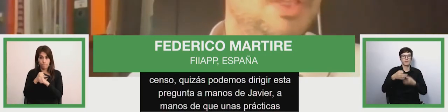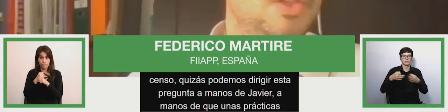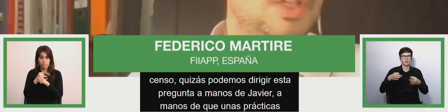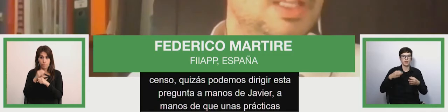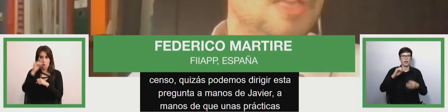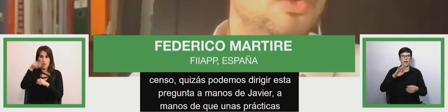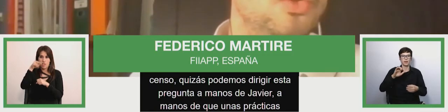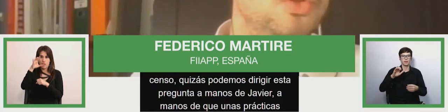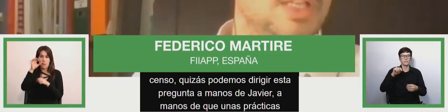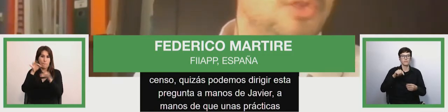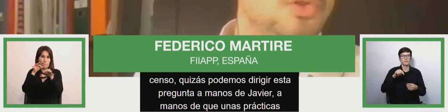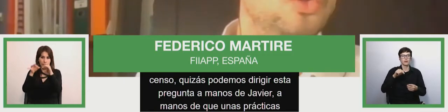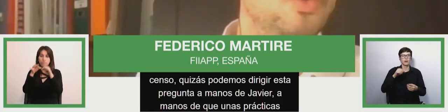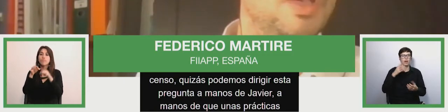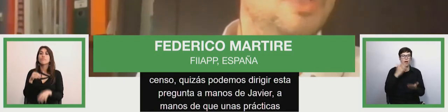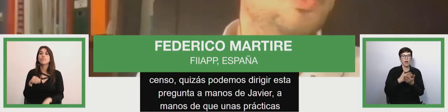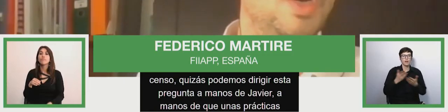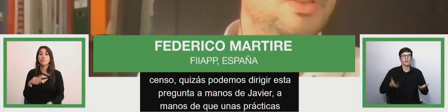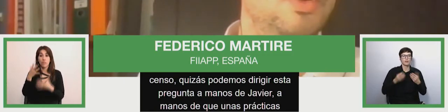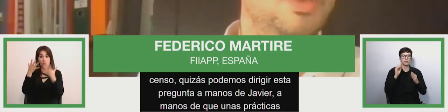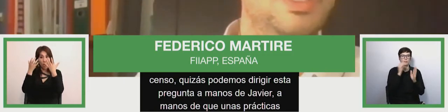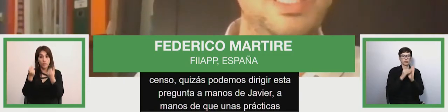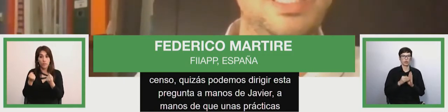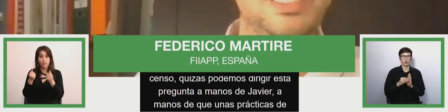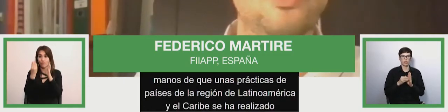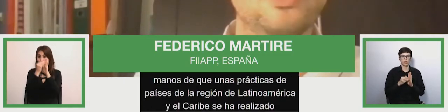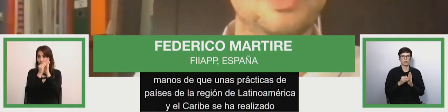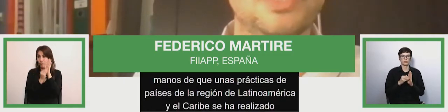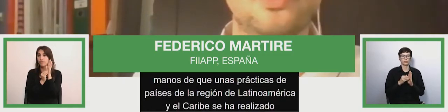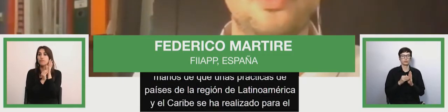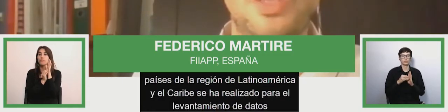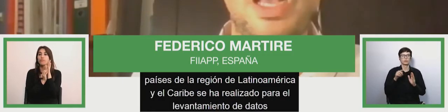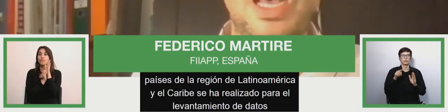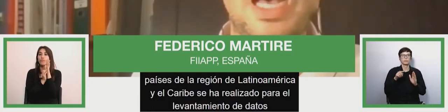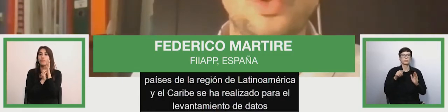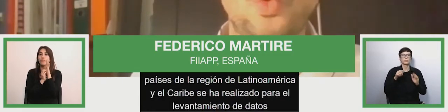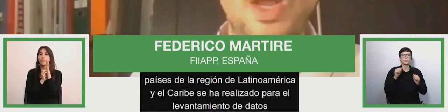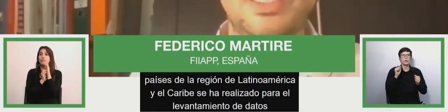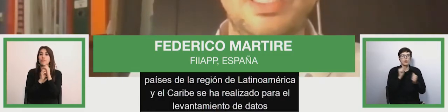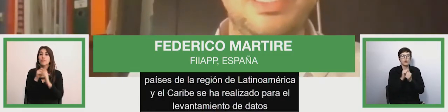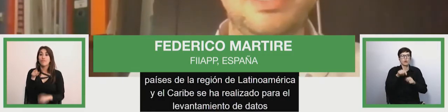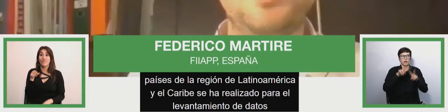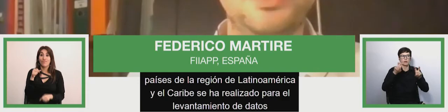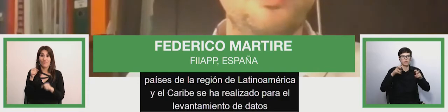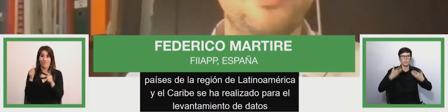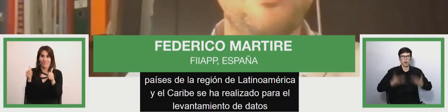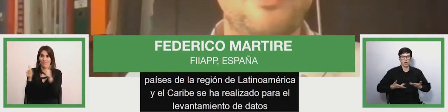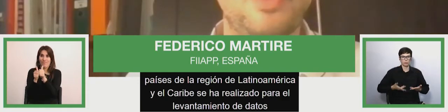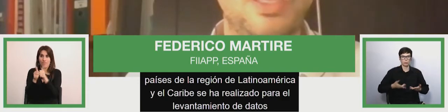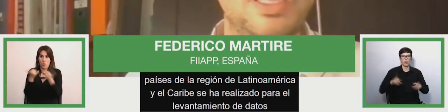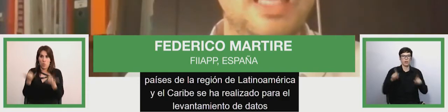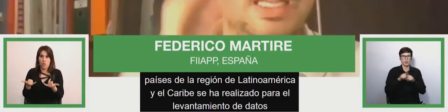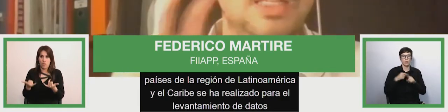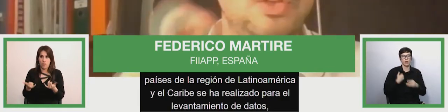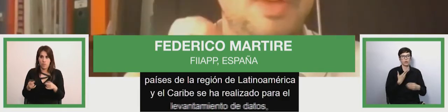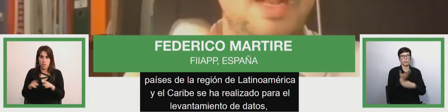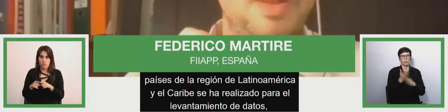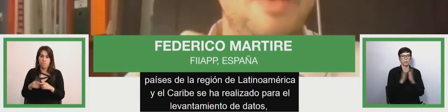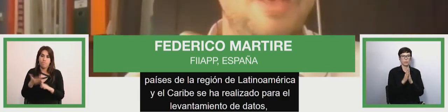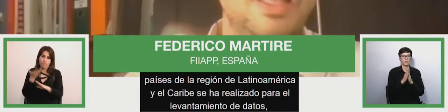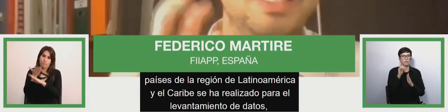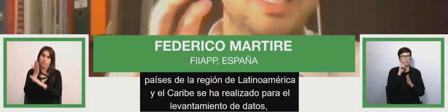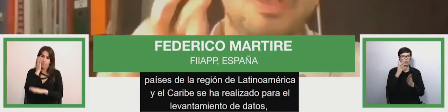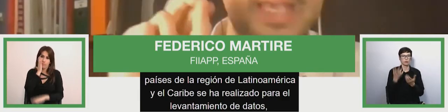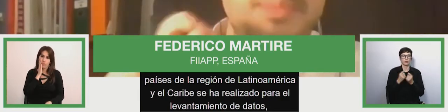levantamiento de datos sobre educación en el contexto actual les pido por favor a quienes tomen la